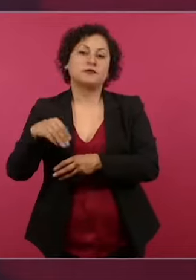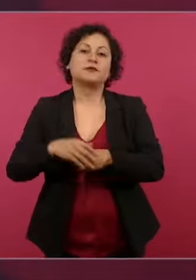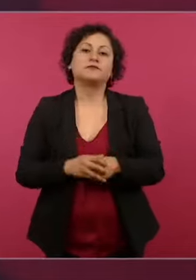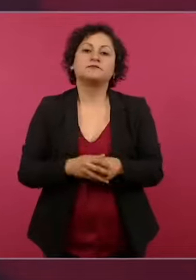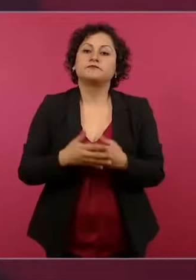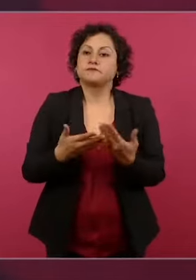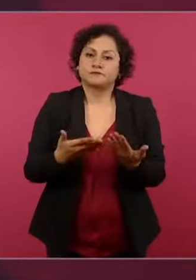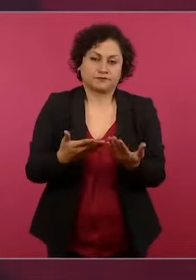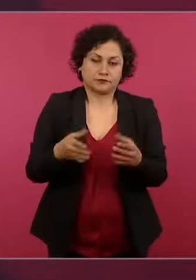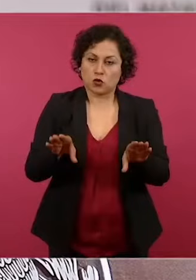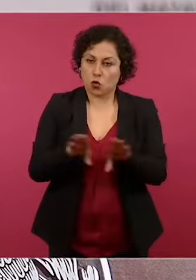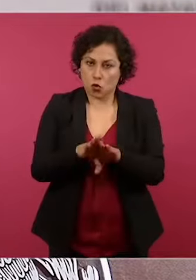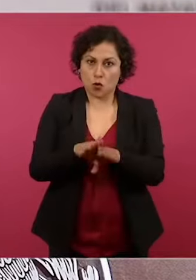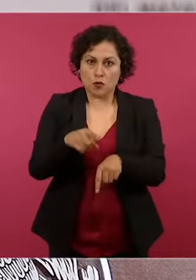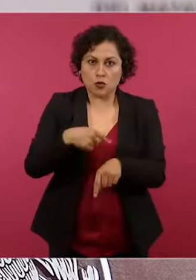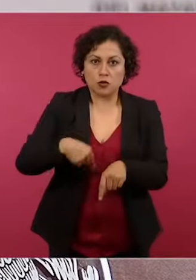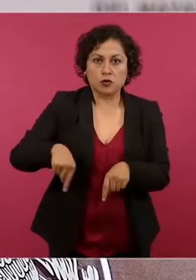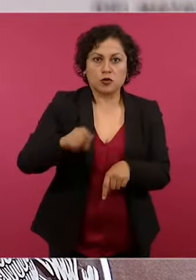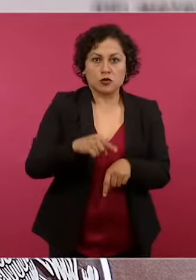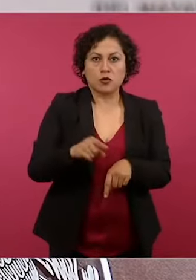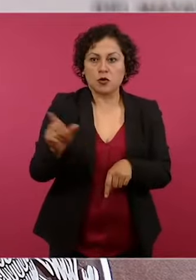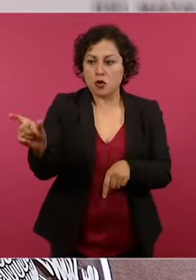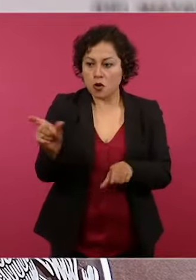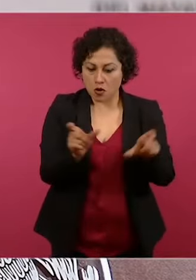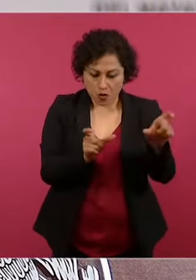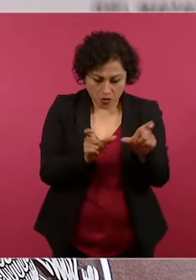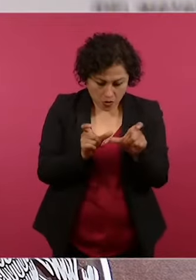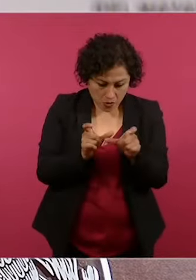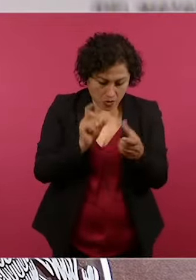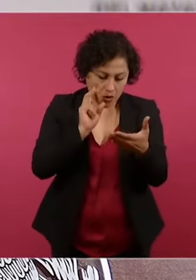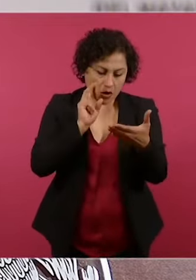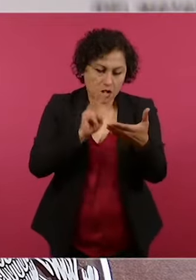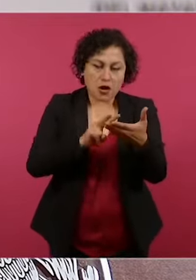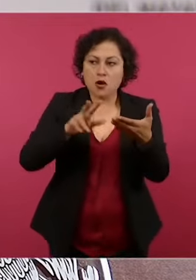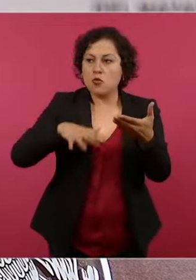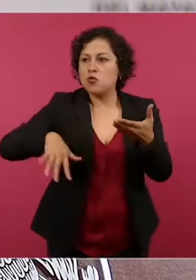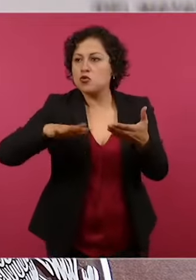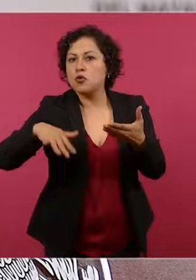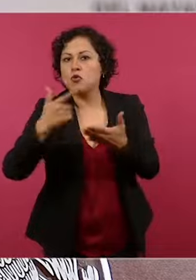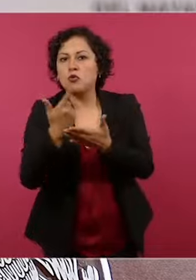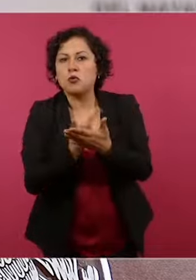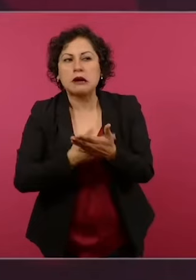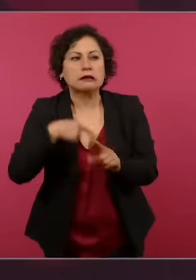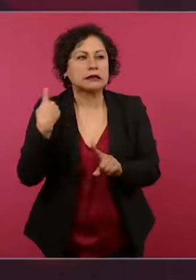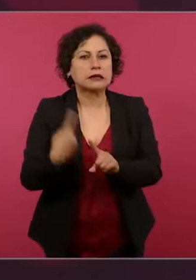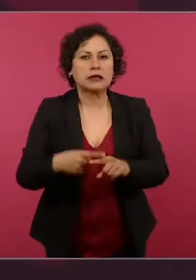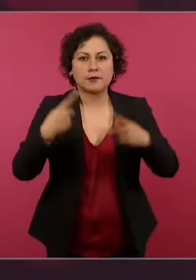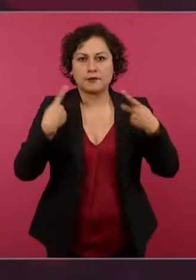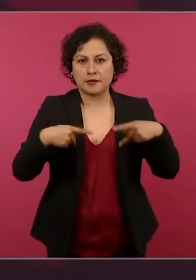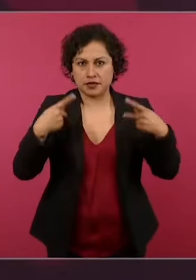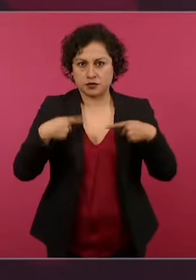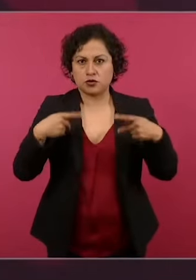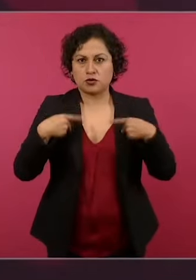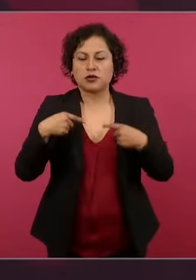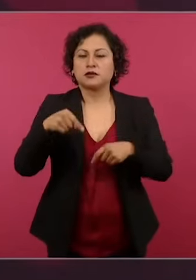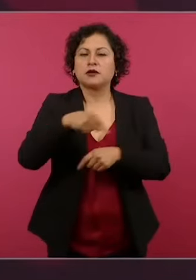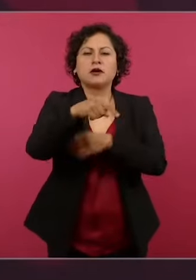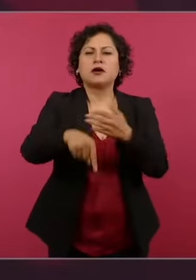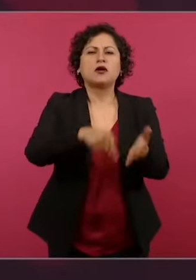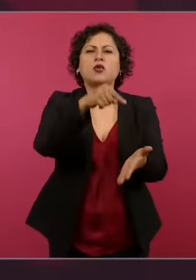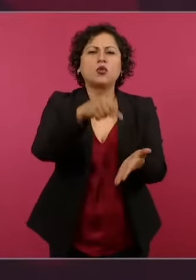encontrar a las personas cuyas identificaciones se hallaban en ese lugar, un lugar ubicado